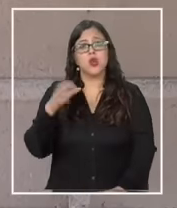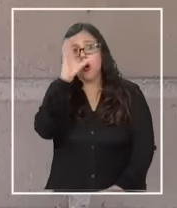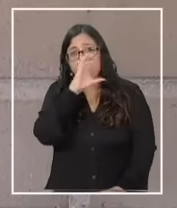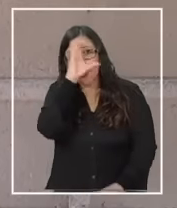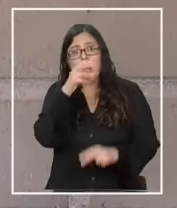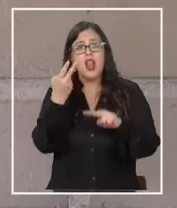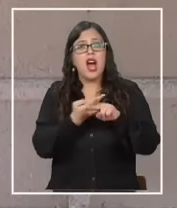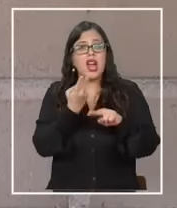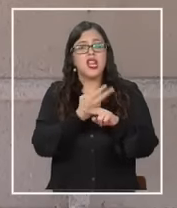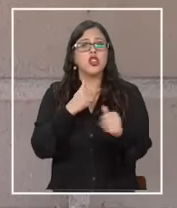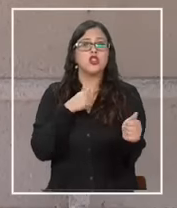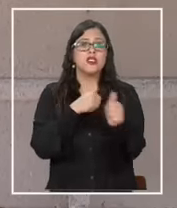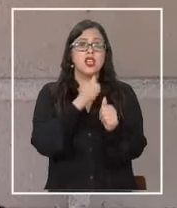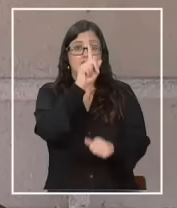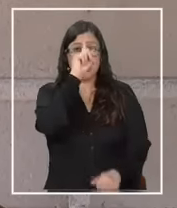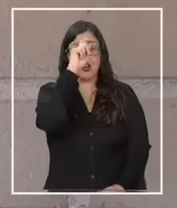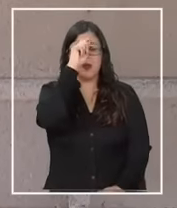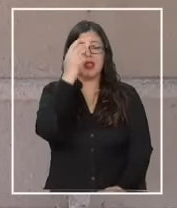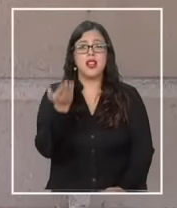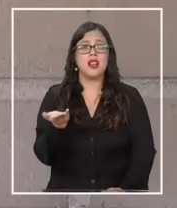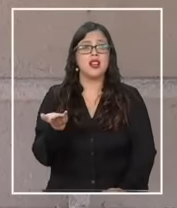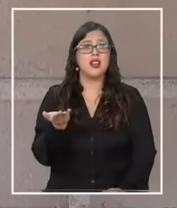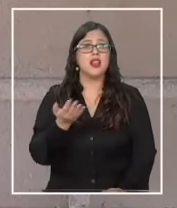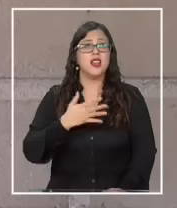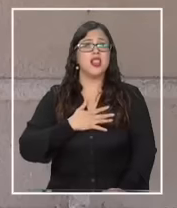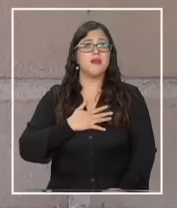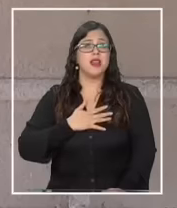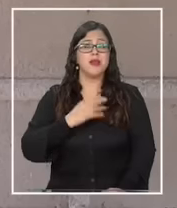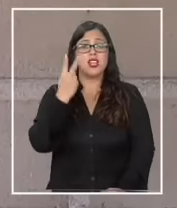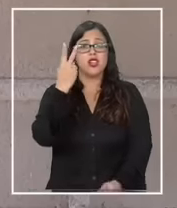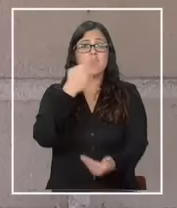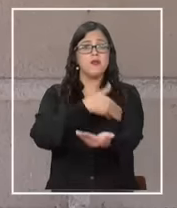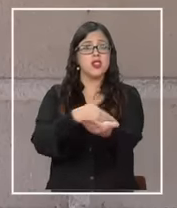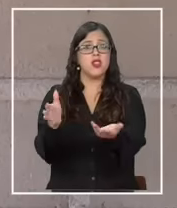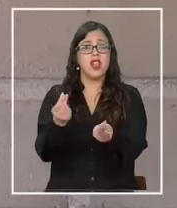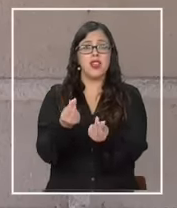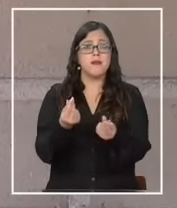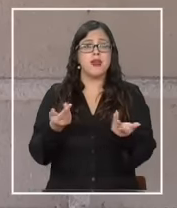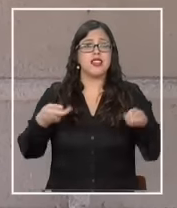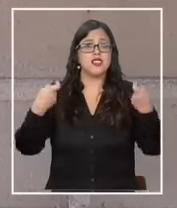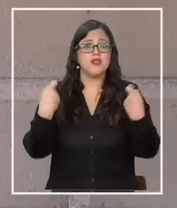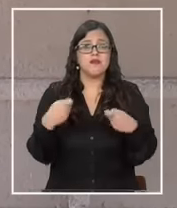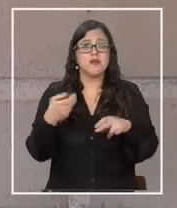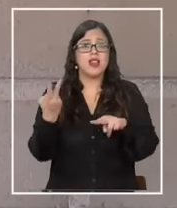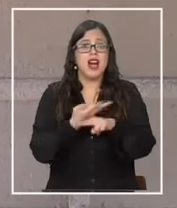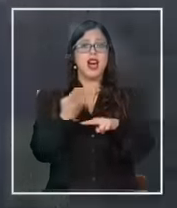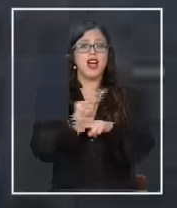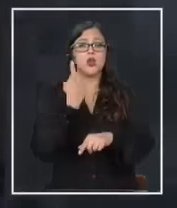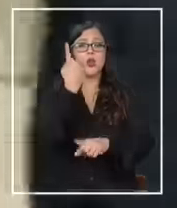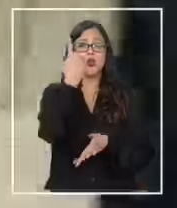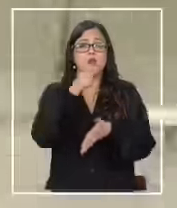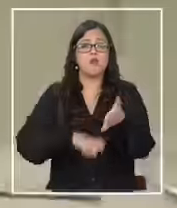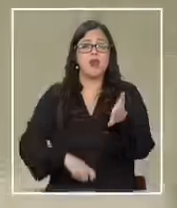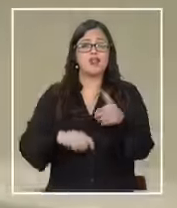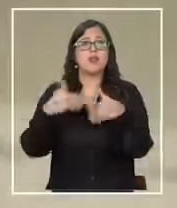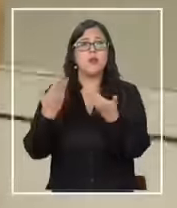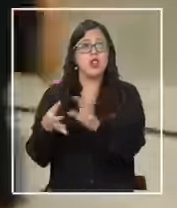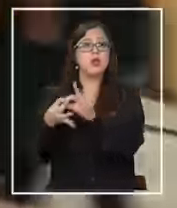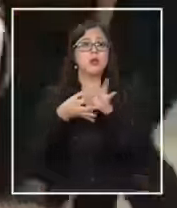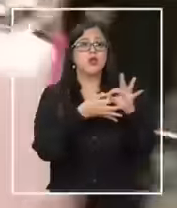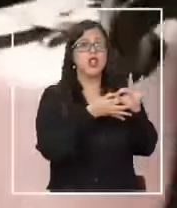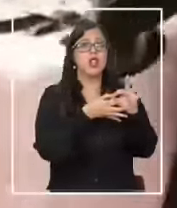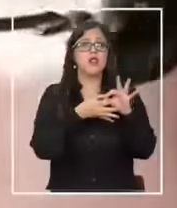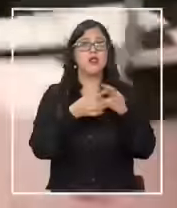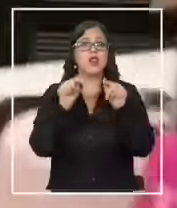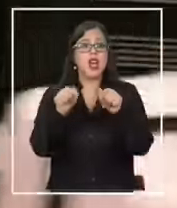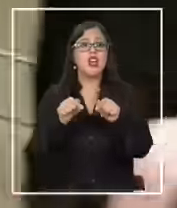arriendo cerca del hospital y a mí me salió dos millones de pesos el arriendo por 30 días es por esto que están